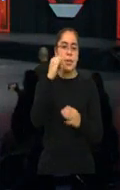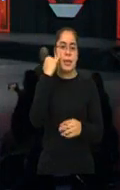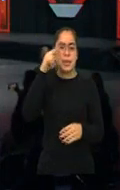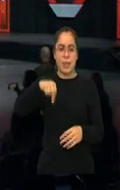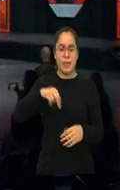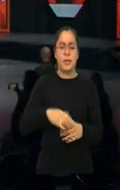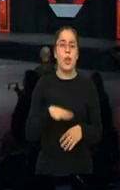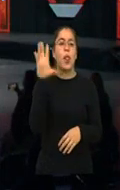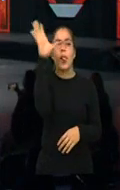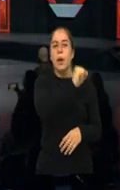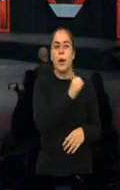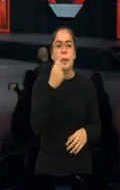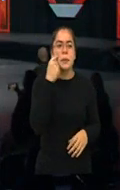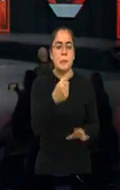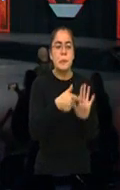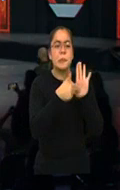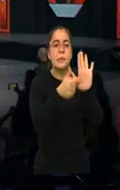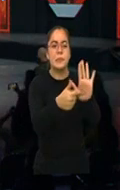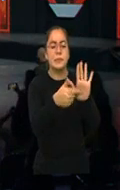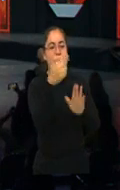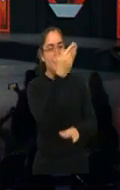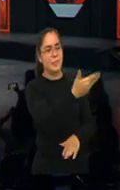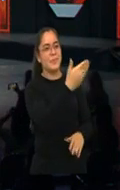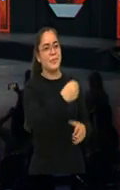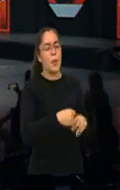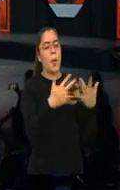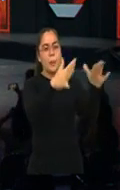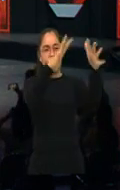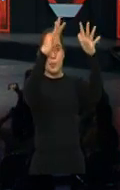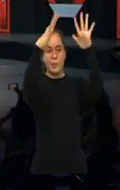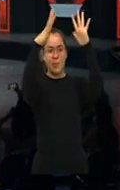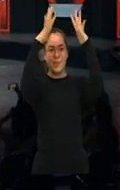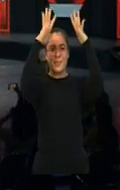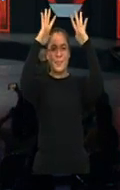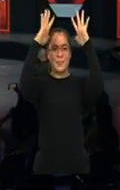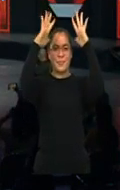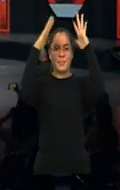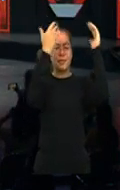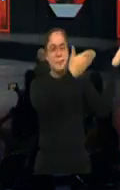veía. Joaquín, aquí estás. Un aplauso Joaquín, vení aquí con nosotros.